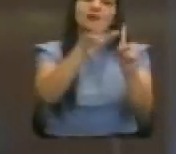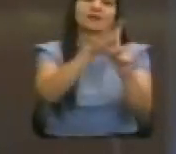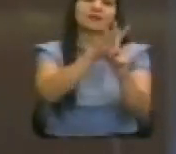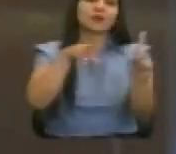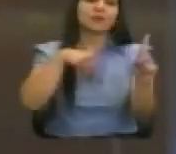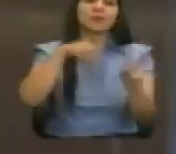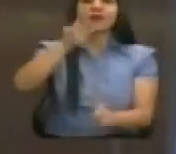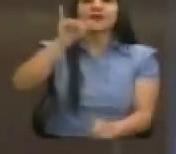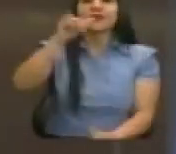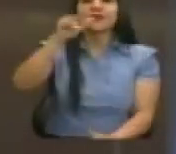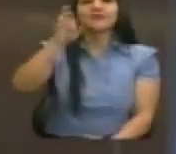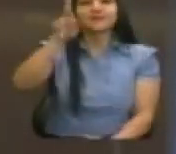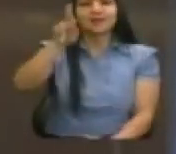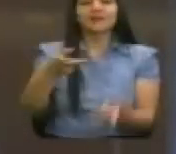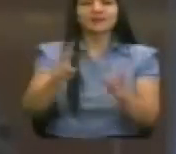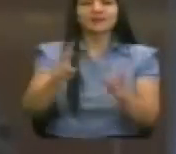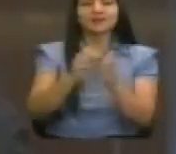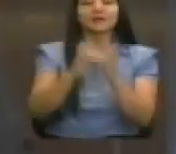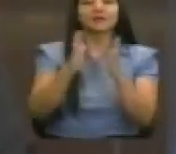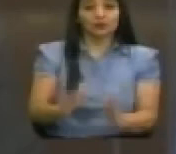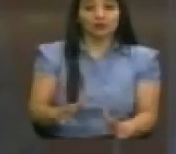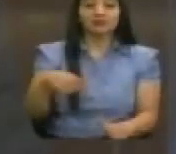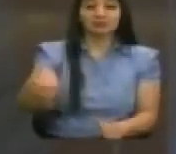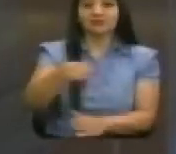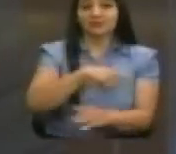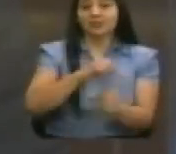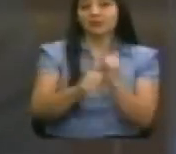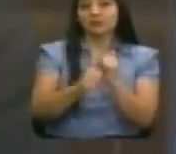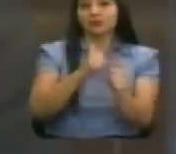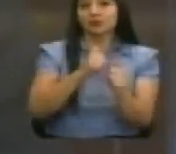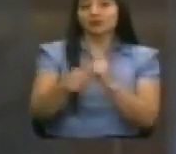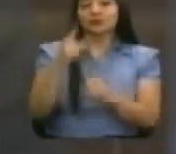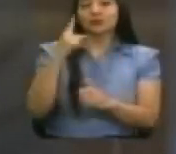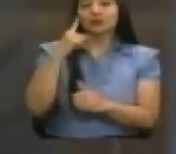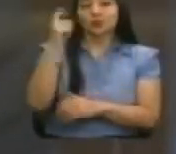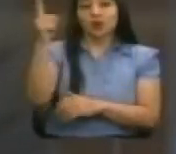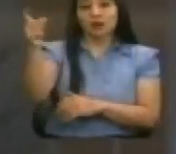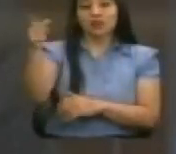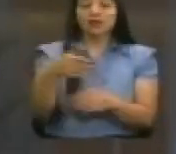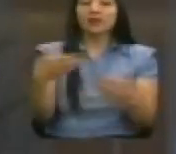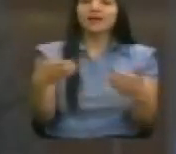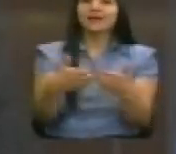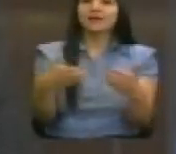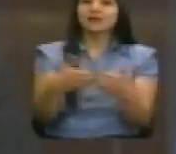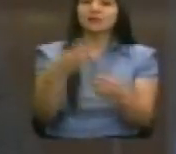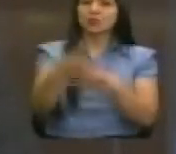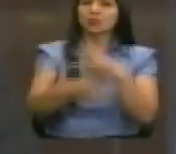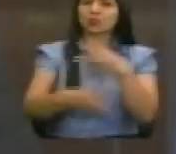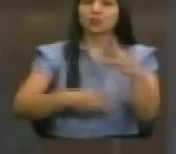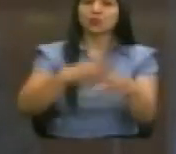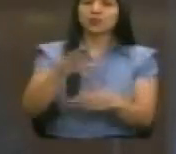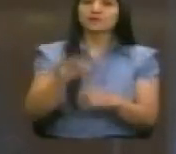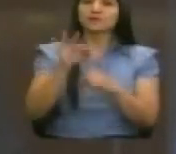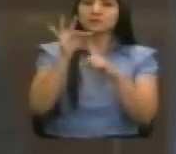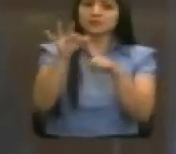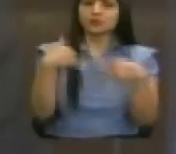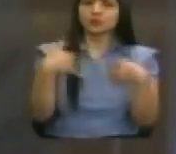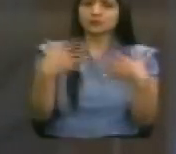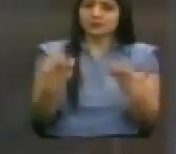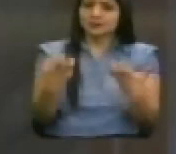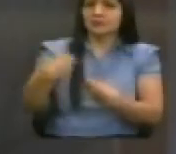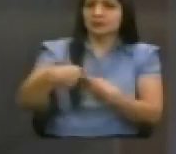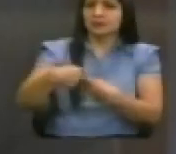Carapaz y otros deportistas de altísimo nivel que están en los equipos World Tour del mundo en ciclismo. Y hoy digo,